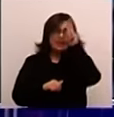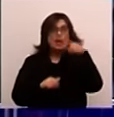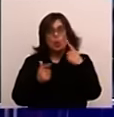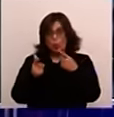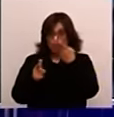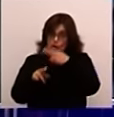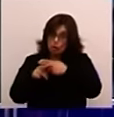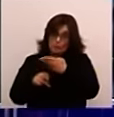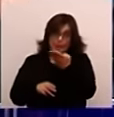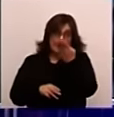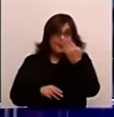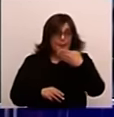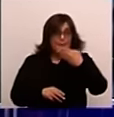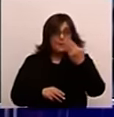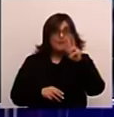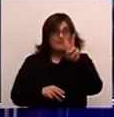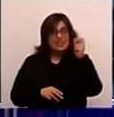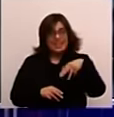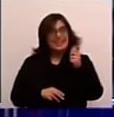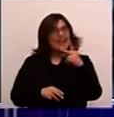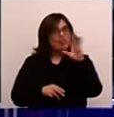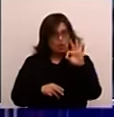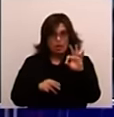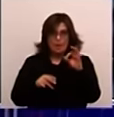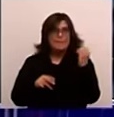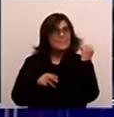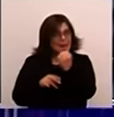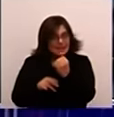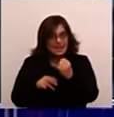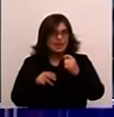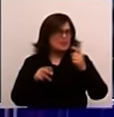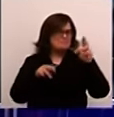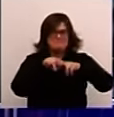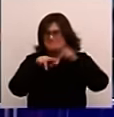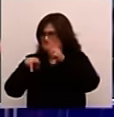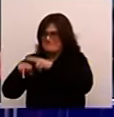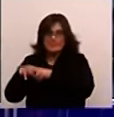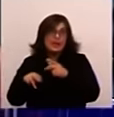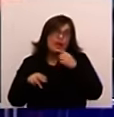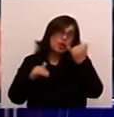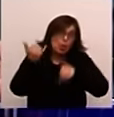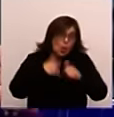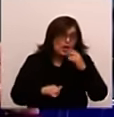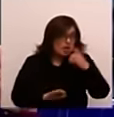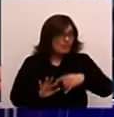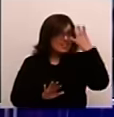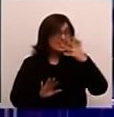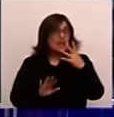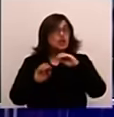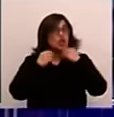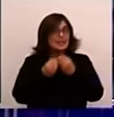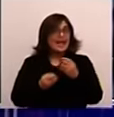y a partir de ahí se desata, de alguna manera, esa catombe, en la cual, según las crónicas oficiales, mueren 40 indios.